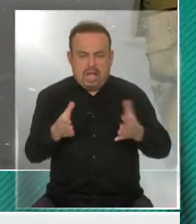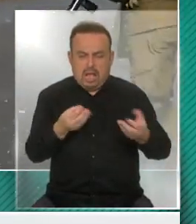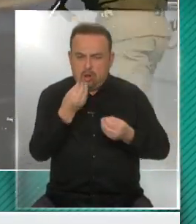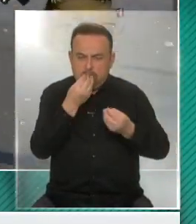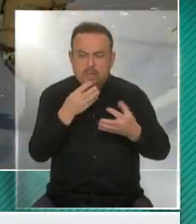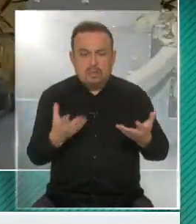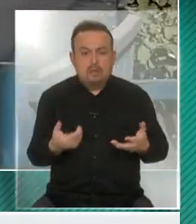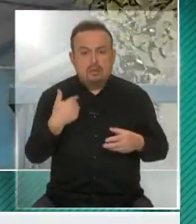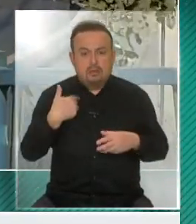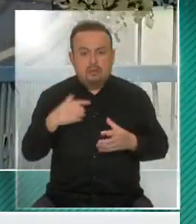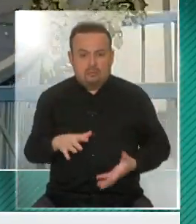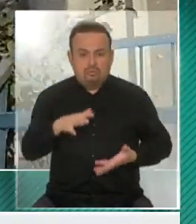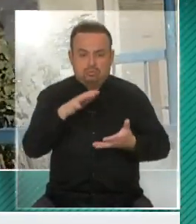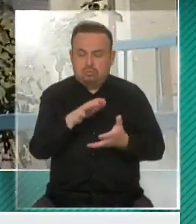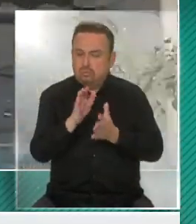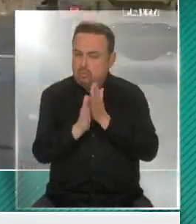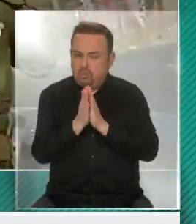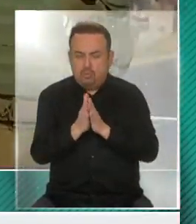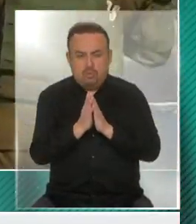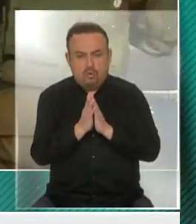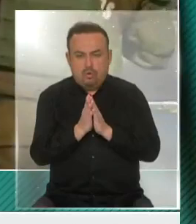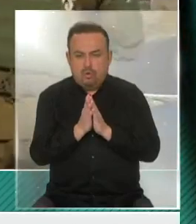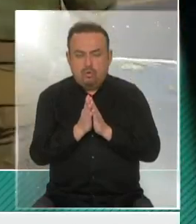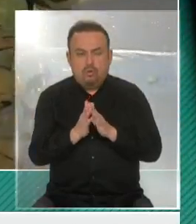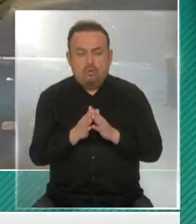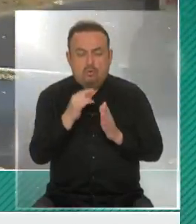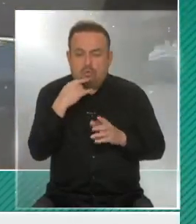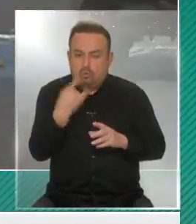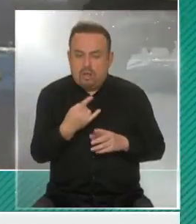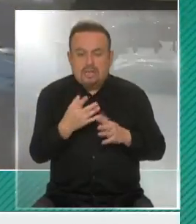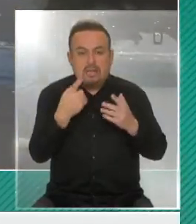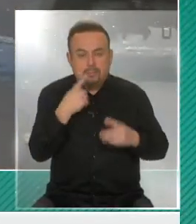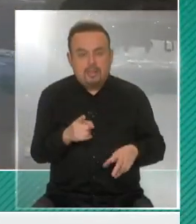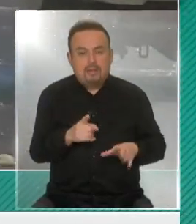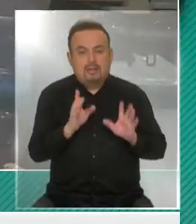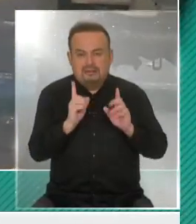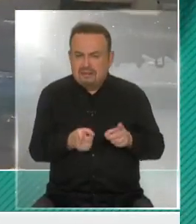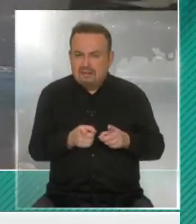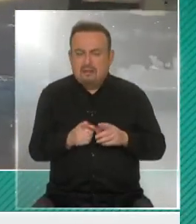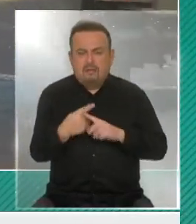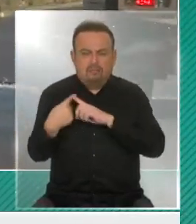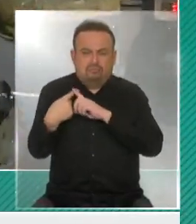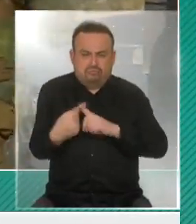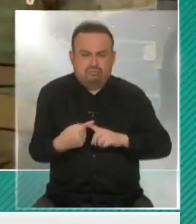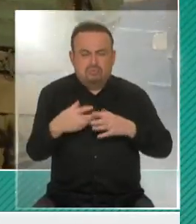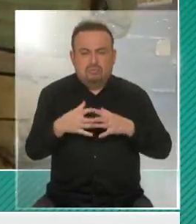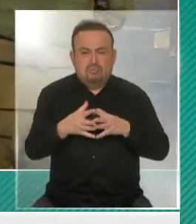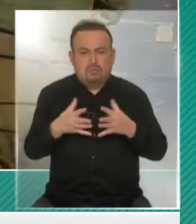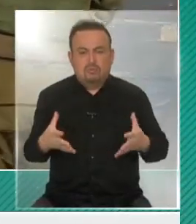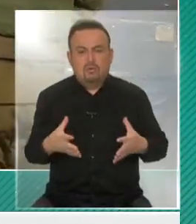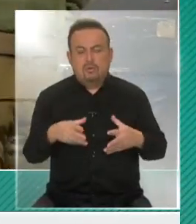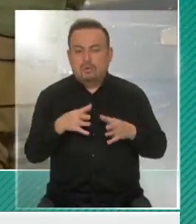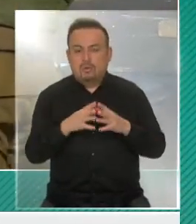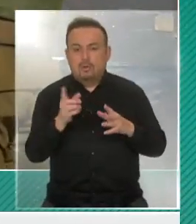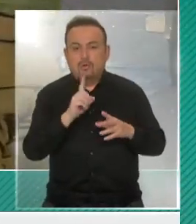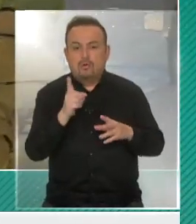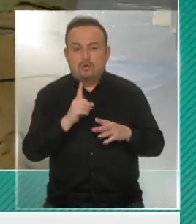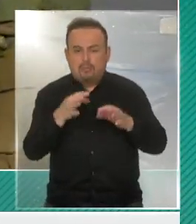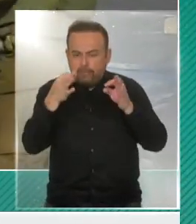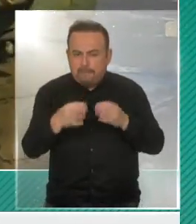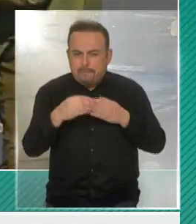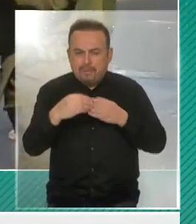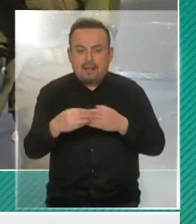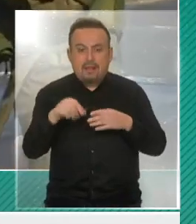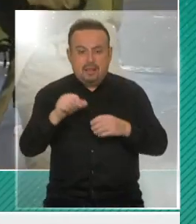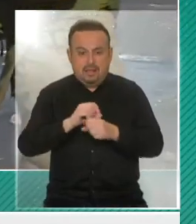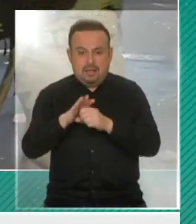Nosotros vamos a llegar cuanto antes con las cajas de alimento y tenemos que hacer el máximo esfuerzo. En esto, obviamente, no va a haber un guión perfecto